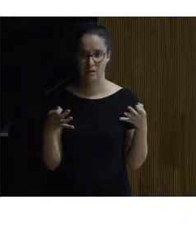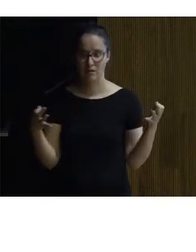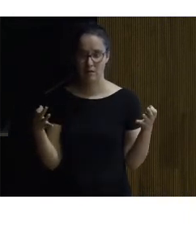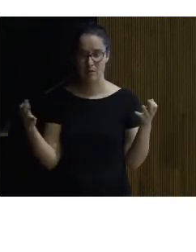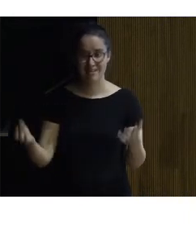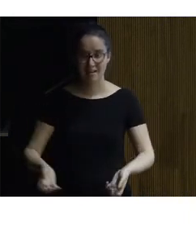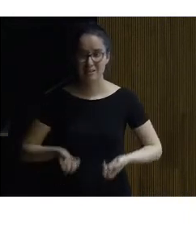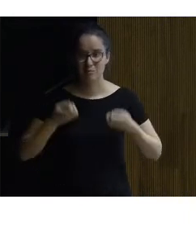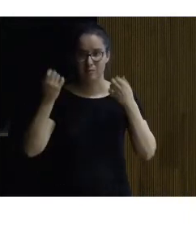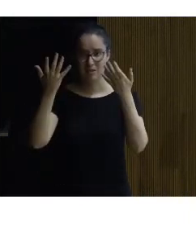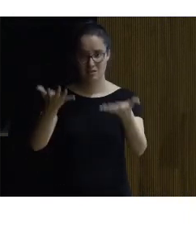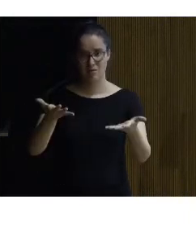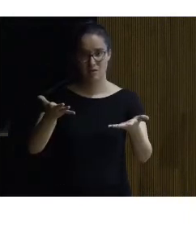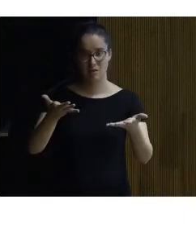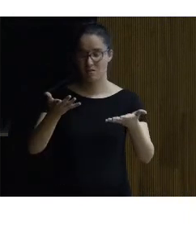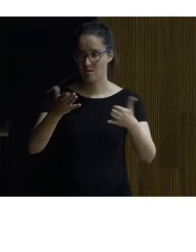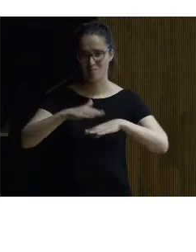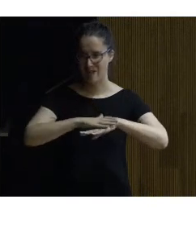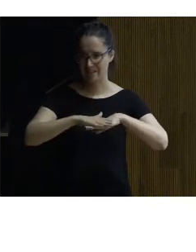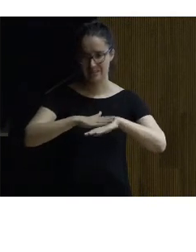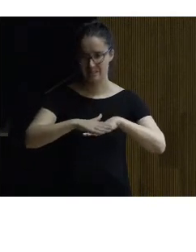expresividad de raíz